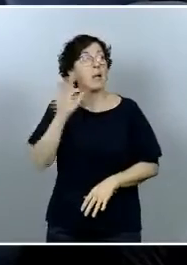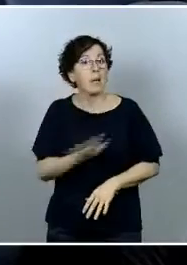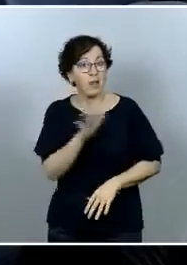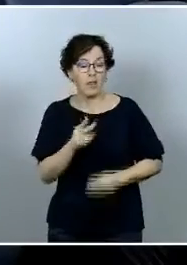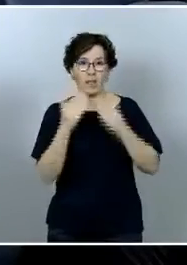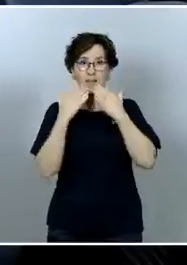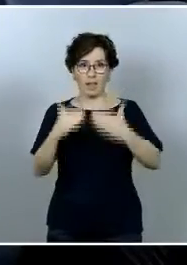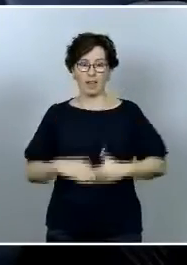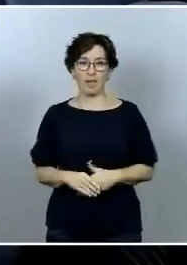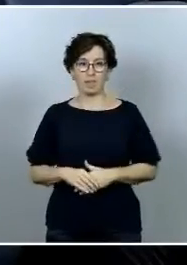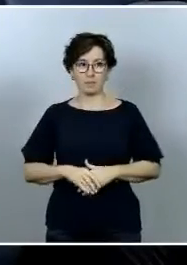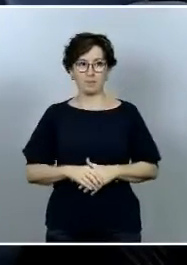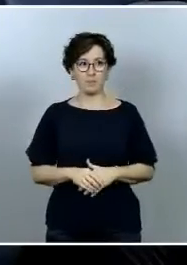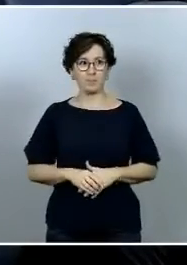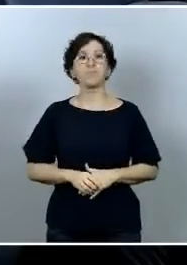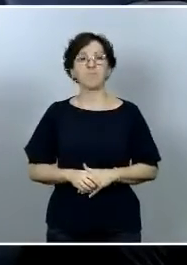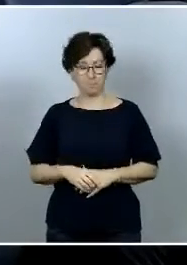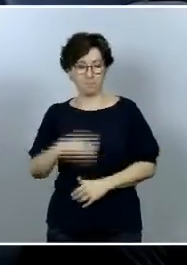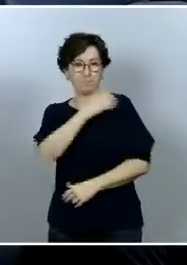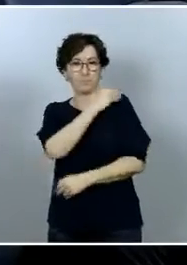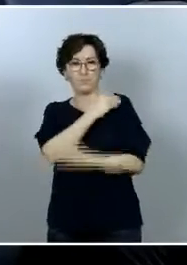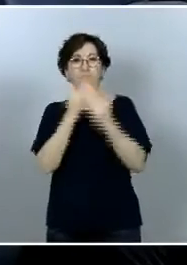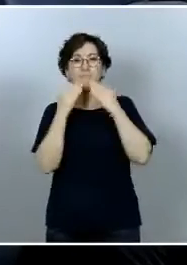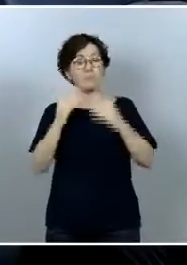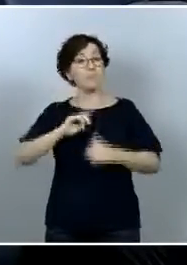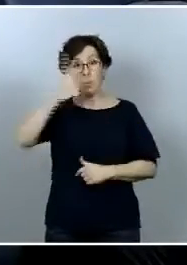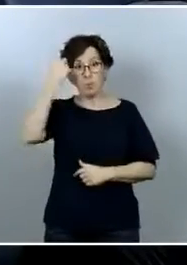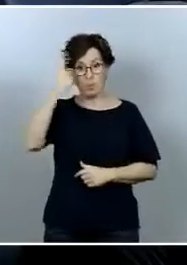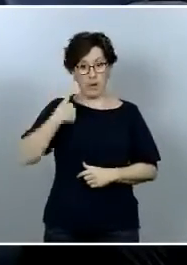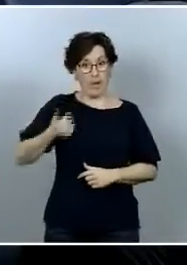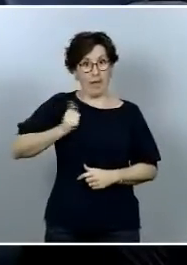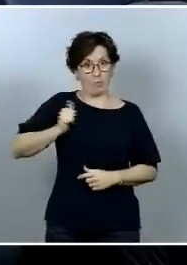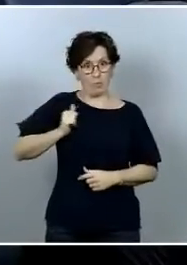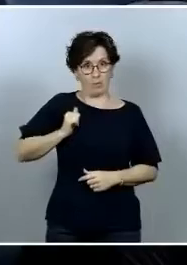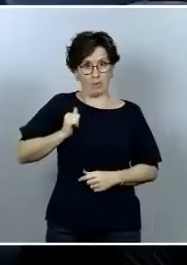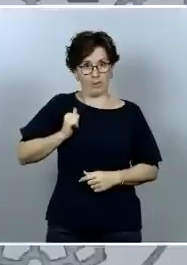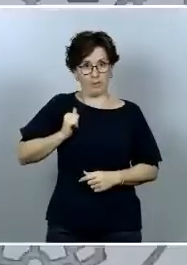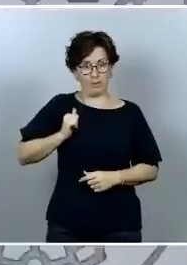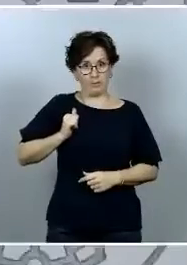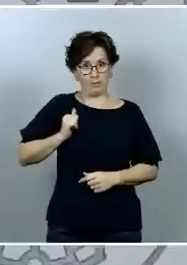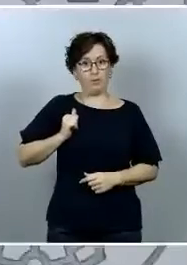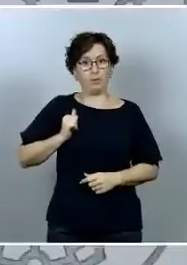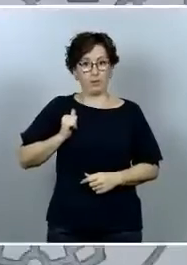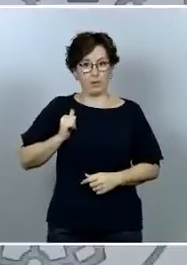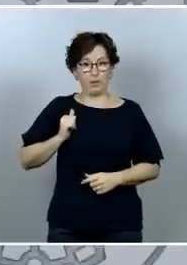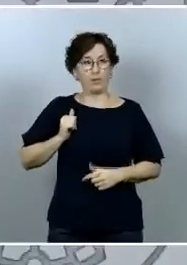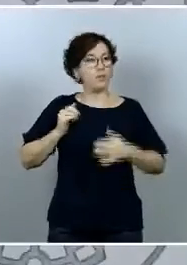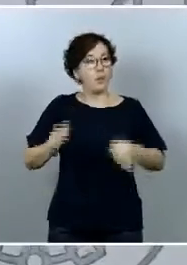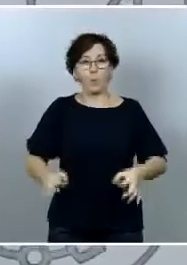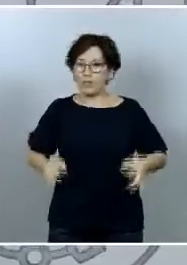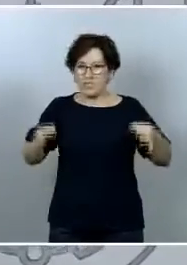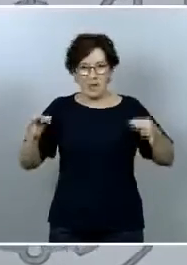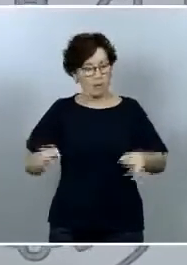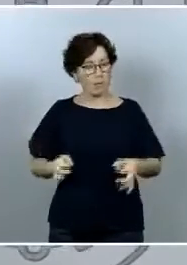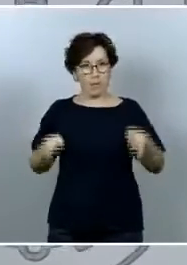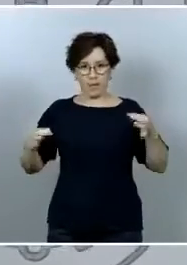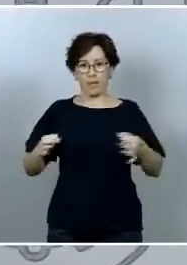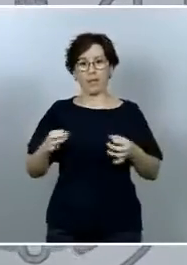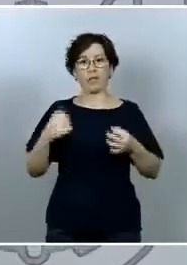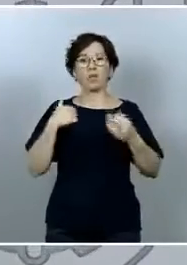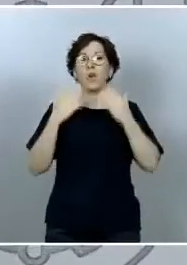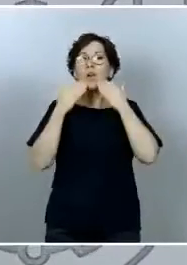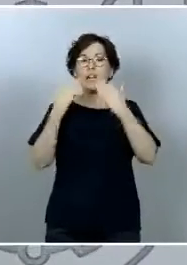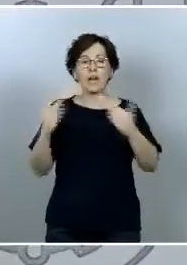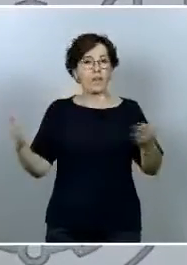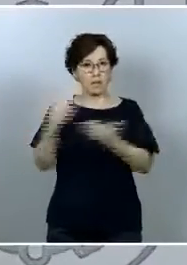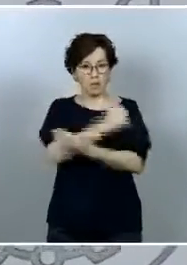gracias por tu pregunta bueno yo en primer lugar quiero aprovechar esta cuestión para como siempre hacer un agradecimiento a todos los cuerpos y